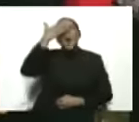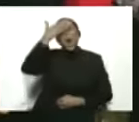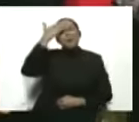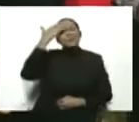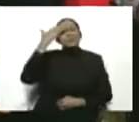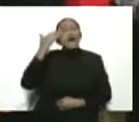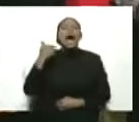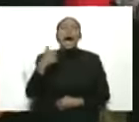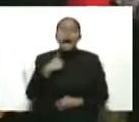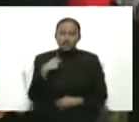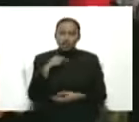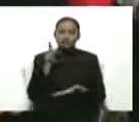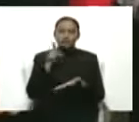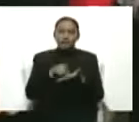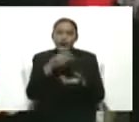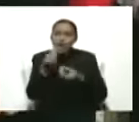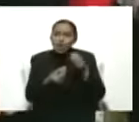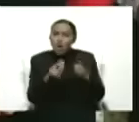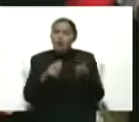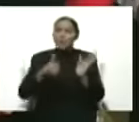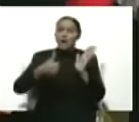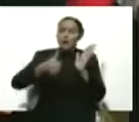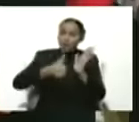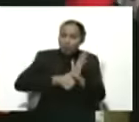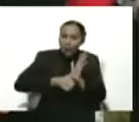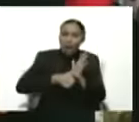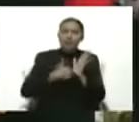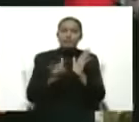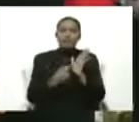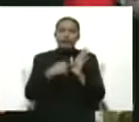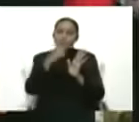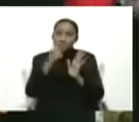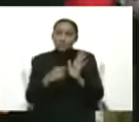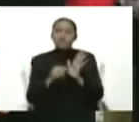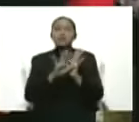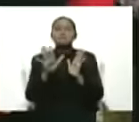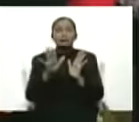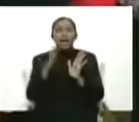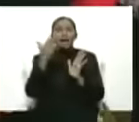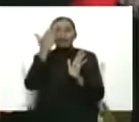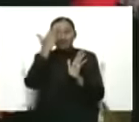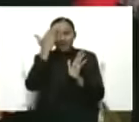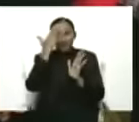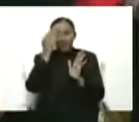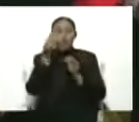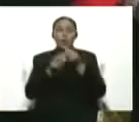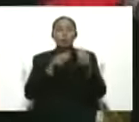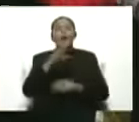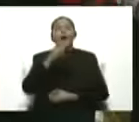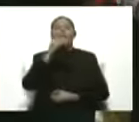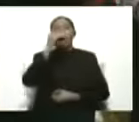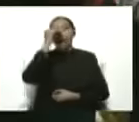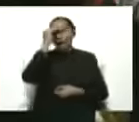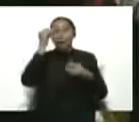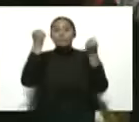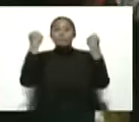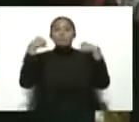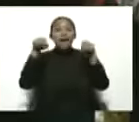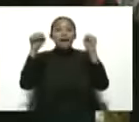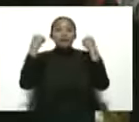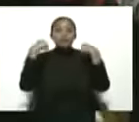tiene que poner la huella, toda esa serie de cosas que estamos acostumbrados nosotros en los procesos electorales,